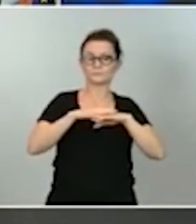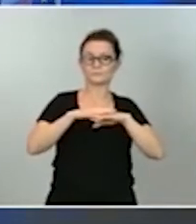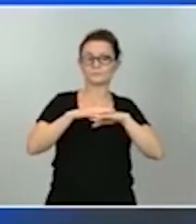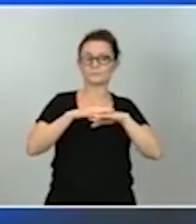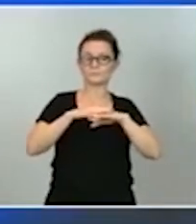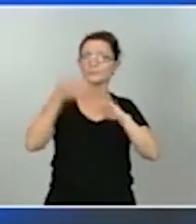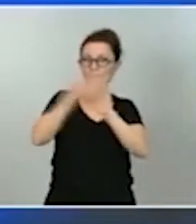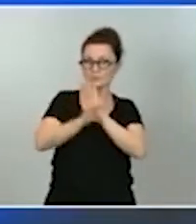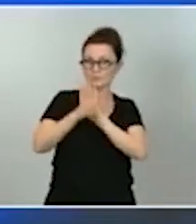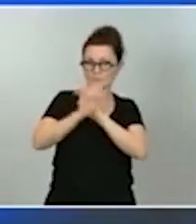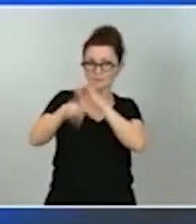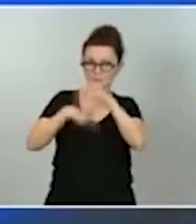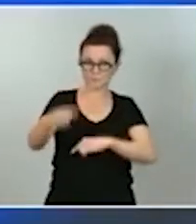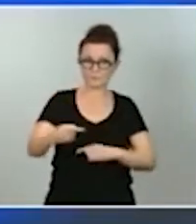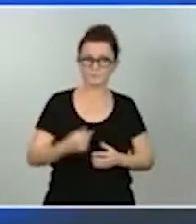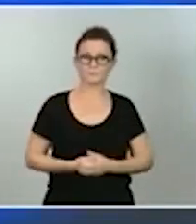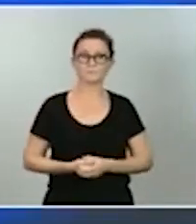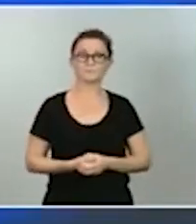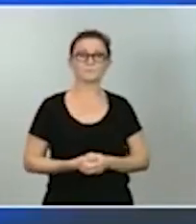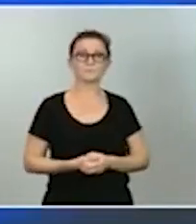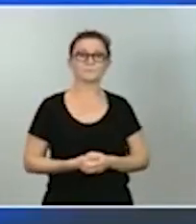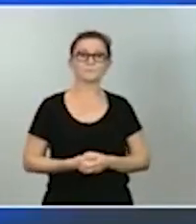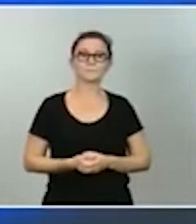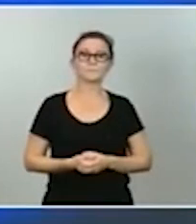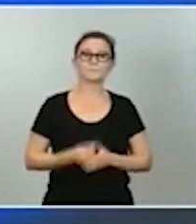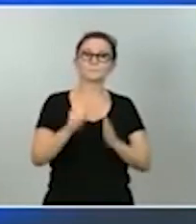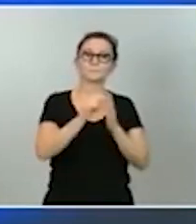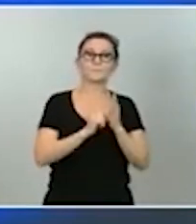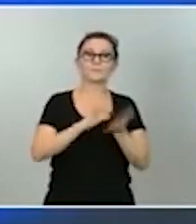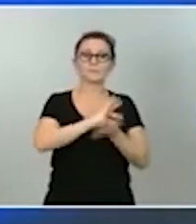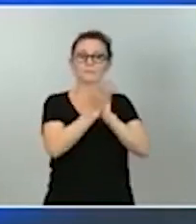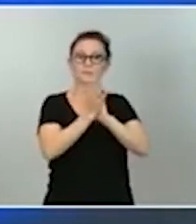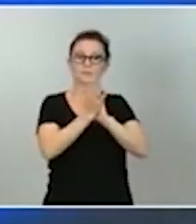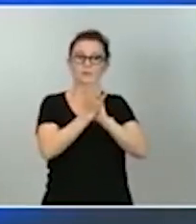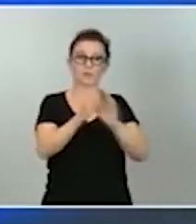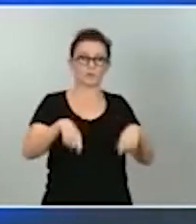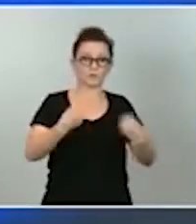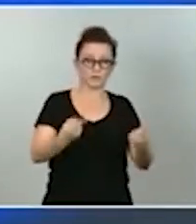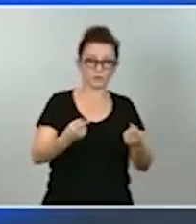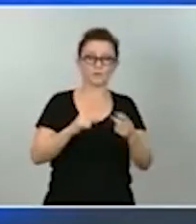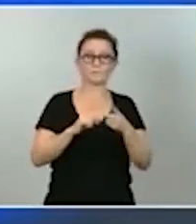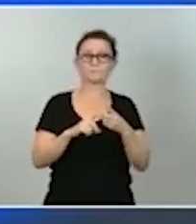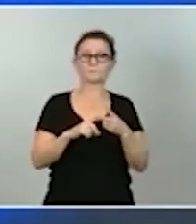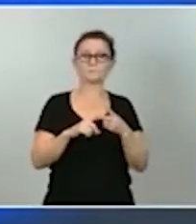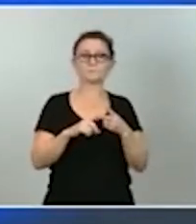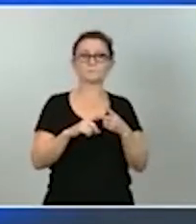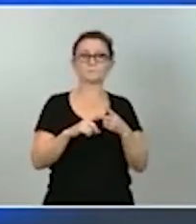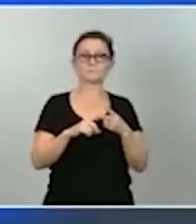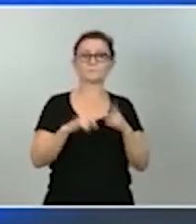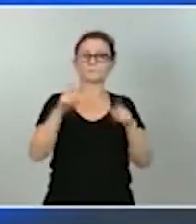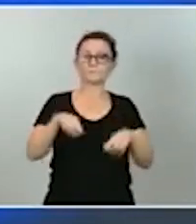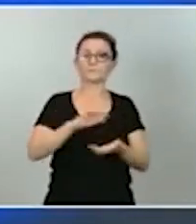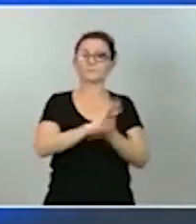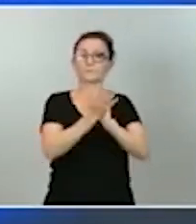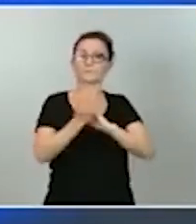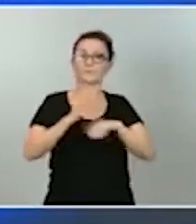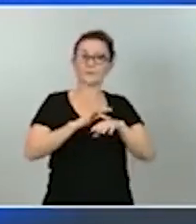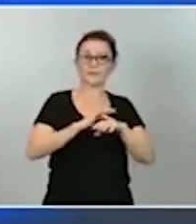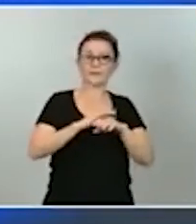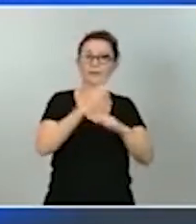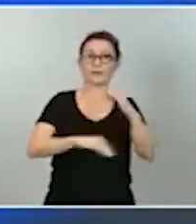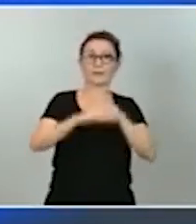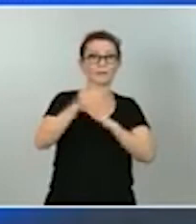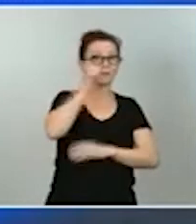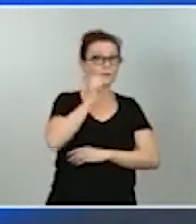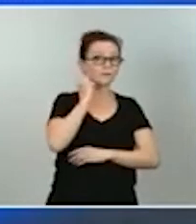posteriormente. Los principios son la transición ecológica, los principios son la dimensión digital, la igualdad de género y la cohesión social